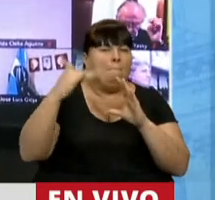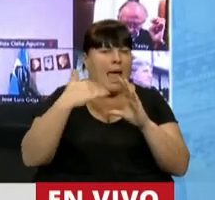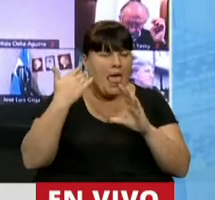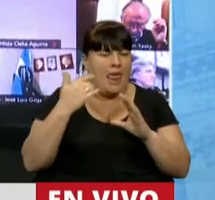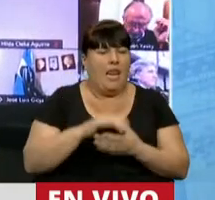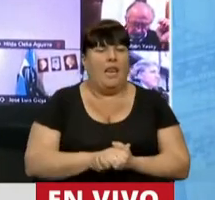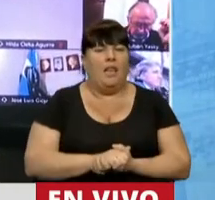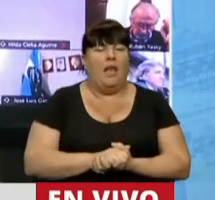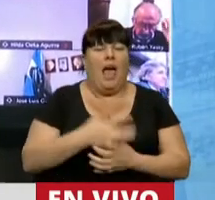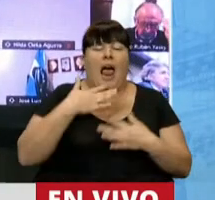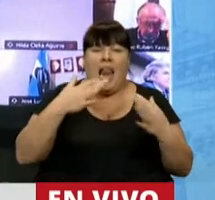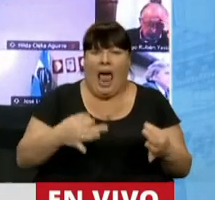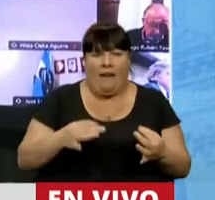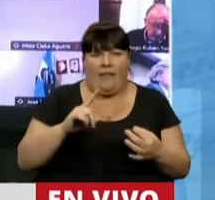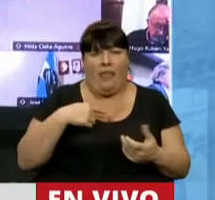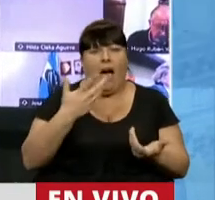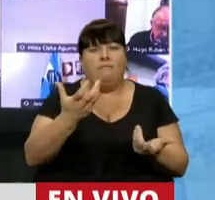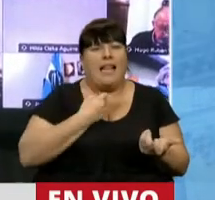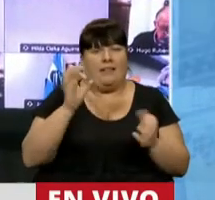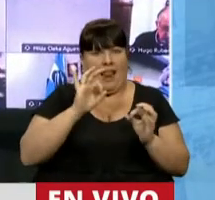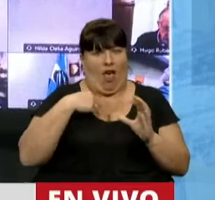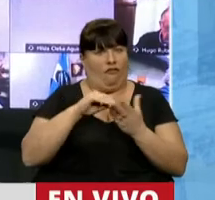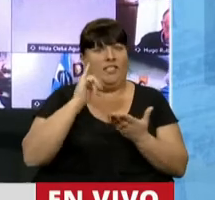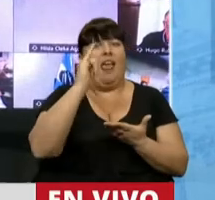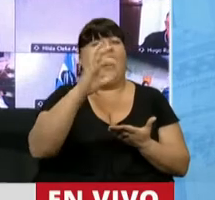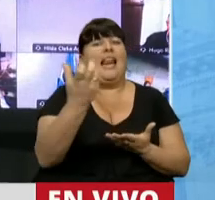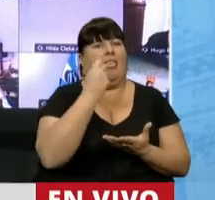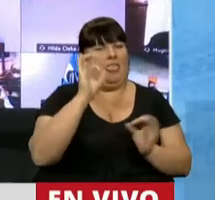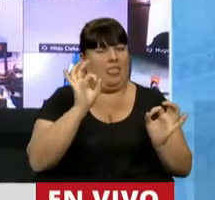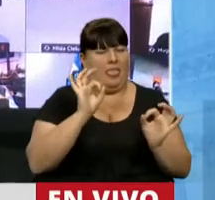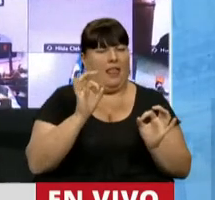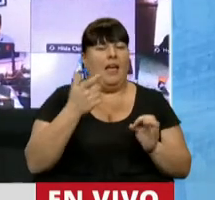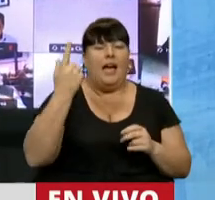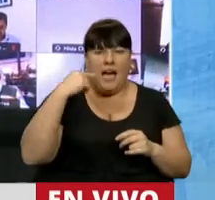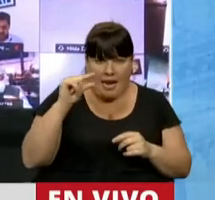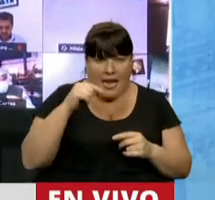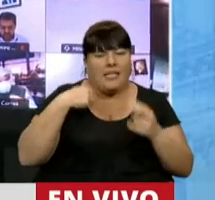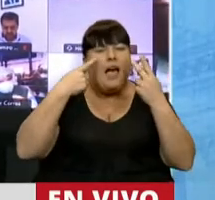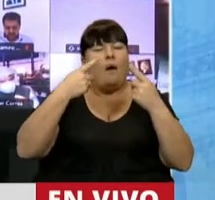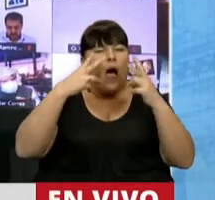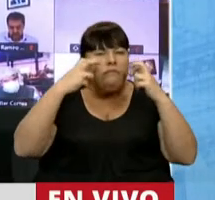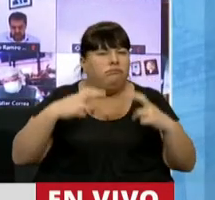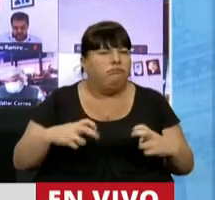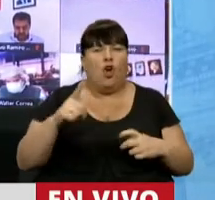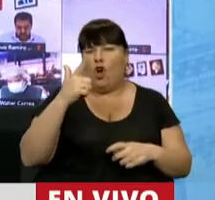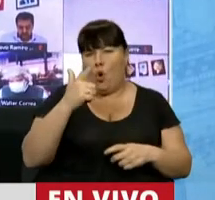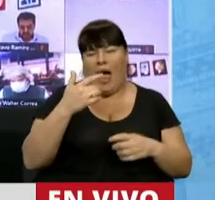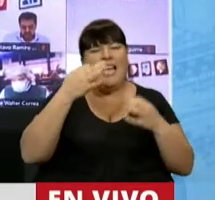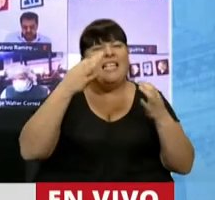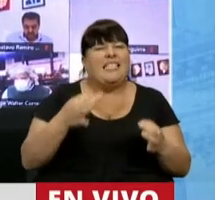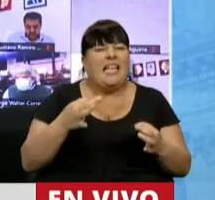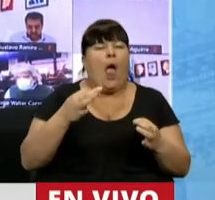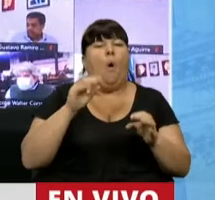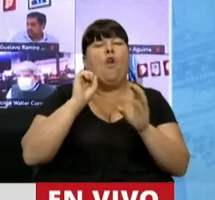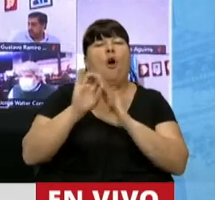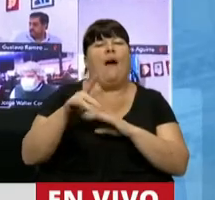enviado. La verdad que no hay acusos de recibo en mi oficina y acabo de hacer revisar y no están, es probable que hayan